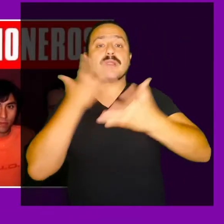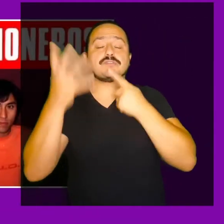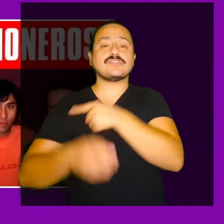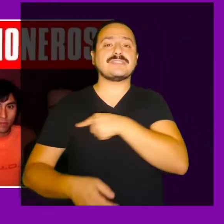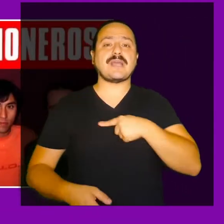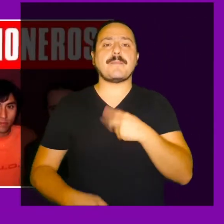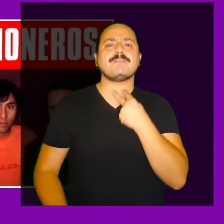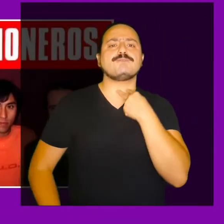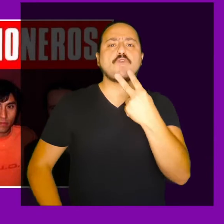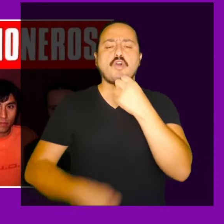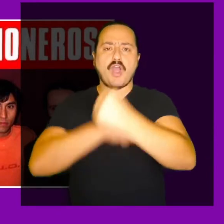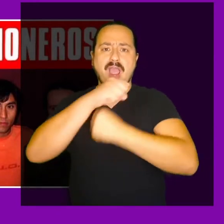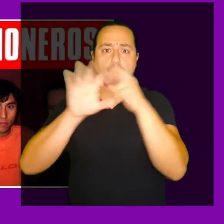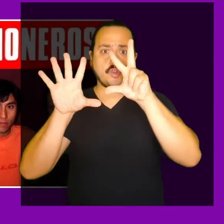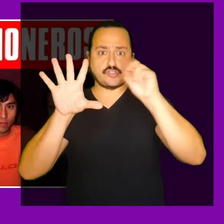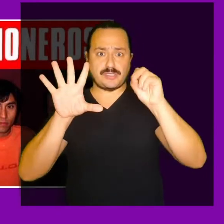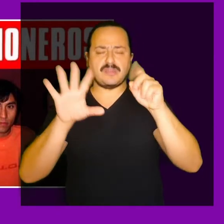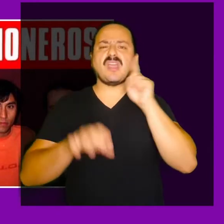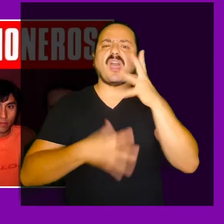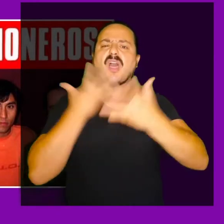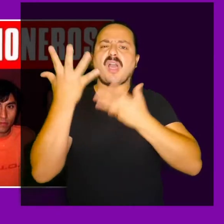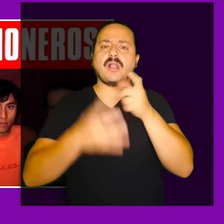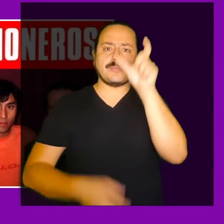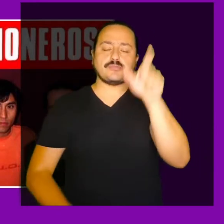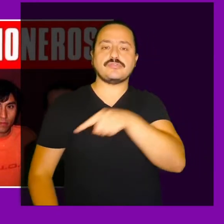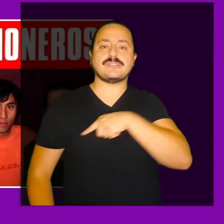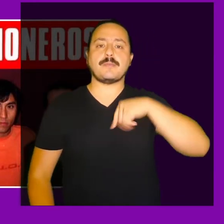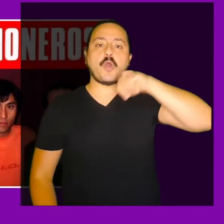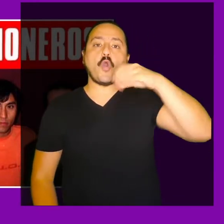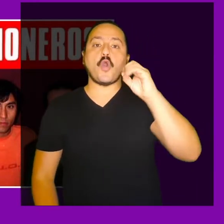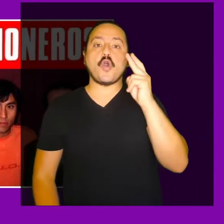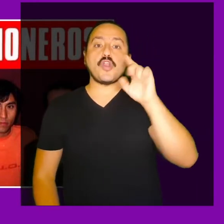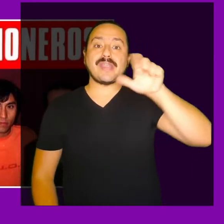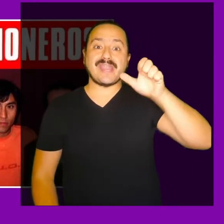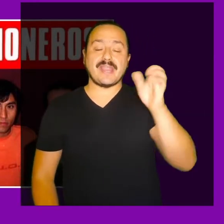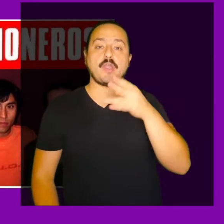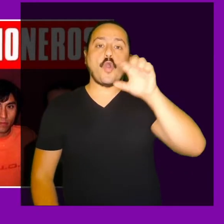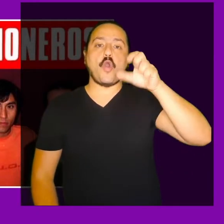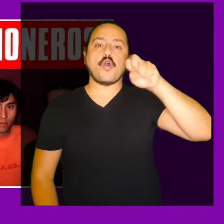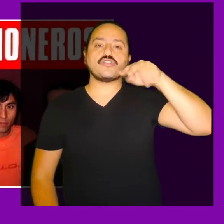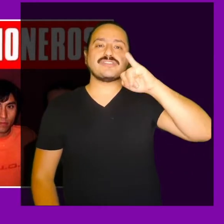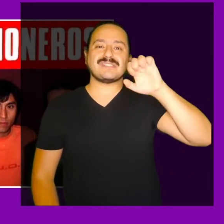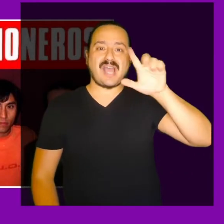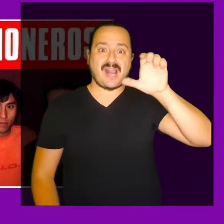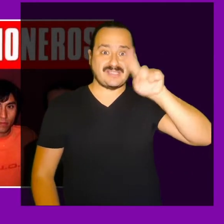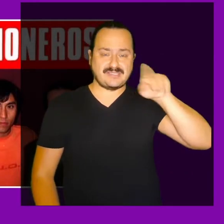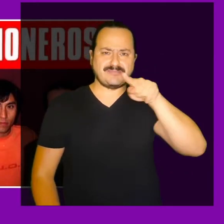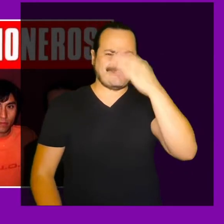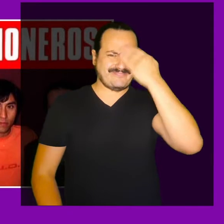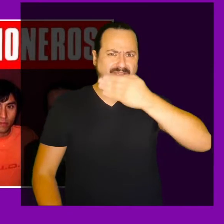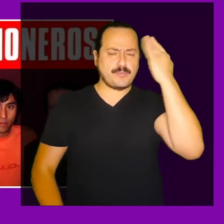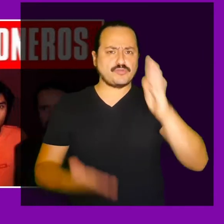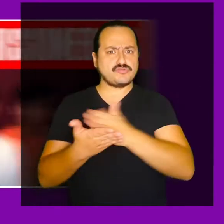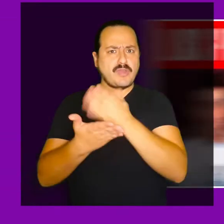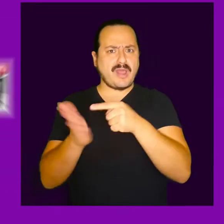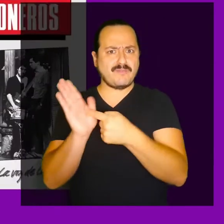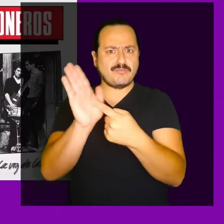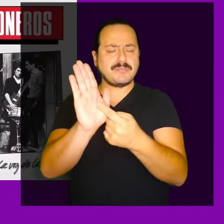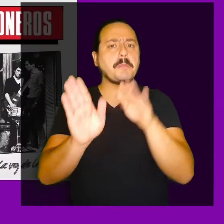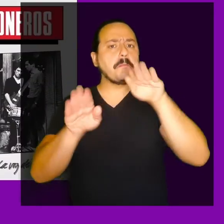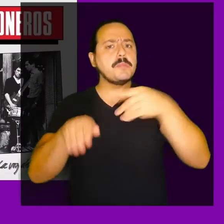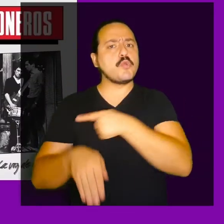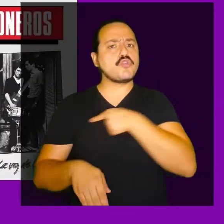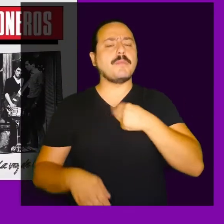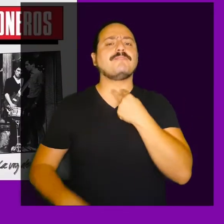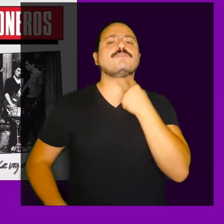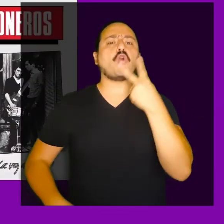La Voz de los 80. Esta canción fue compuesta y producida por Jorge González y fue el primer track del álbum que